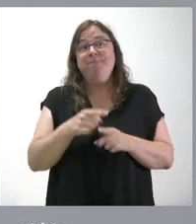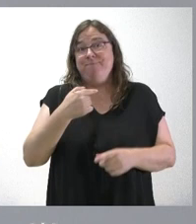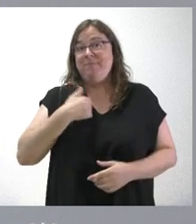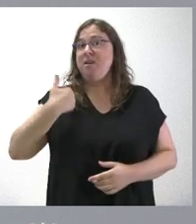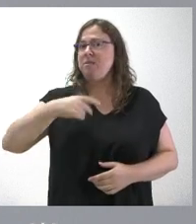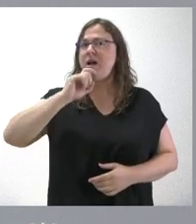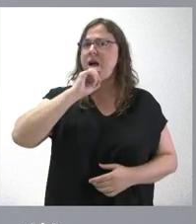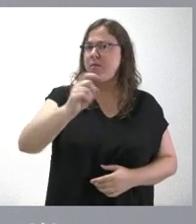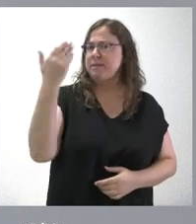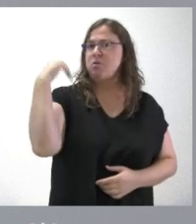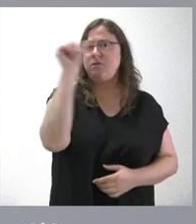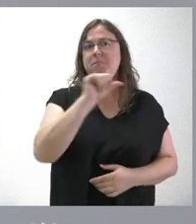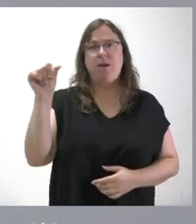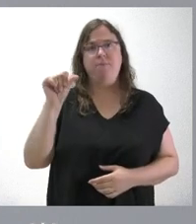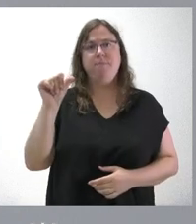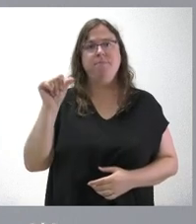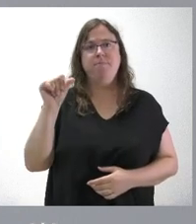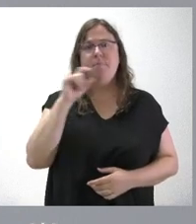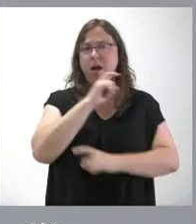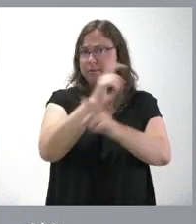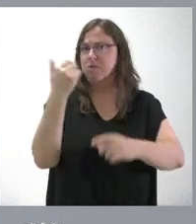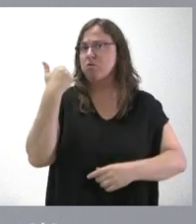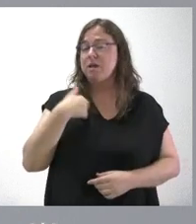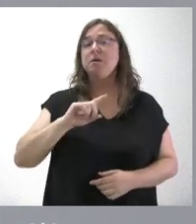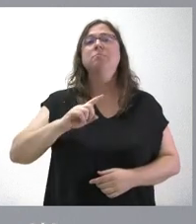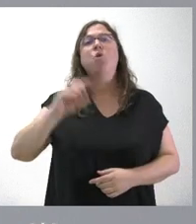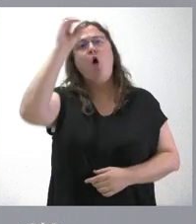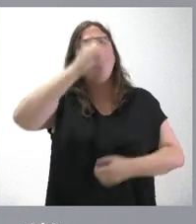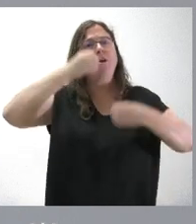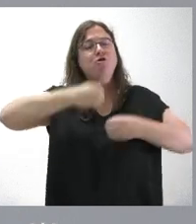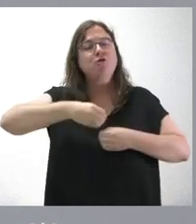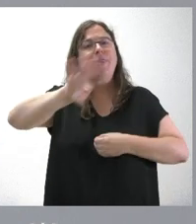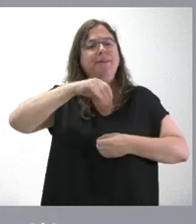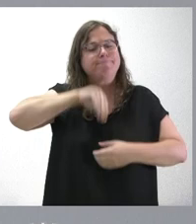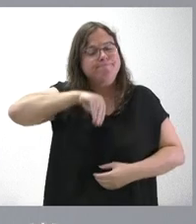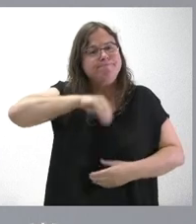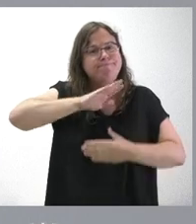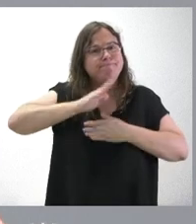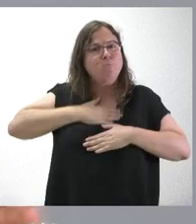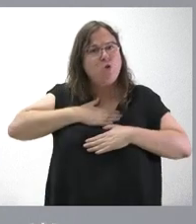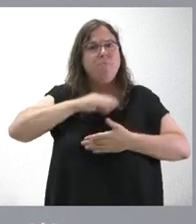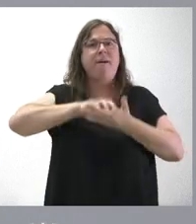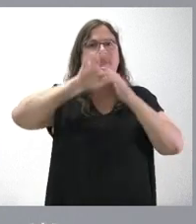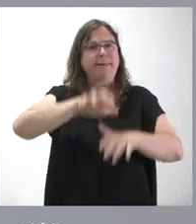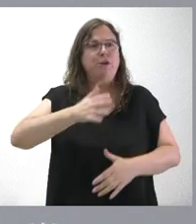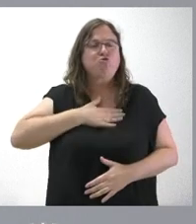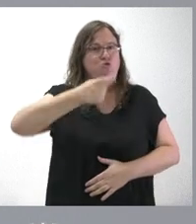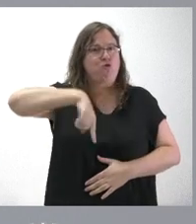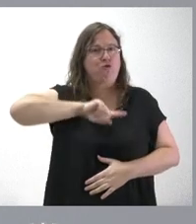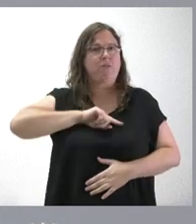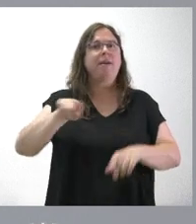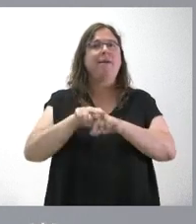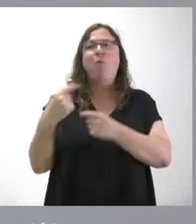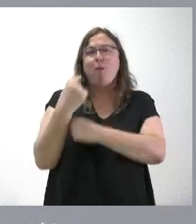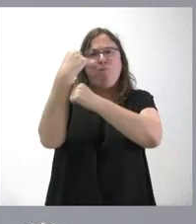anuncié la semana pasada y es una posición, primero, tomada en Castilla y León y desde Castilla y León. Nadie la ha tomado en